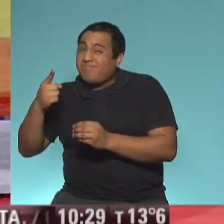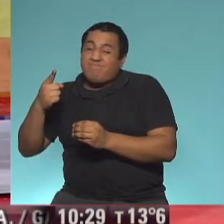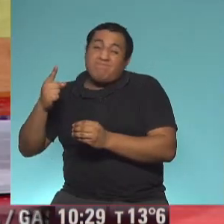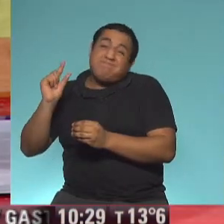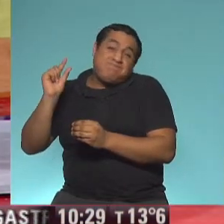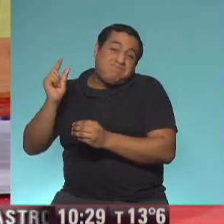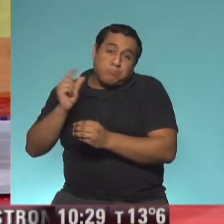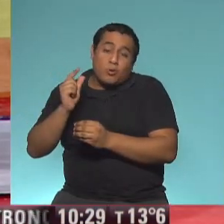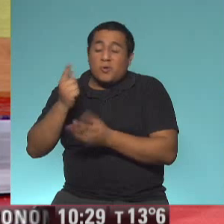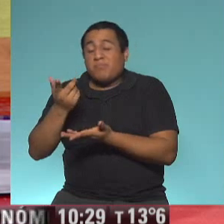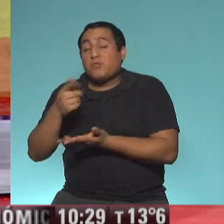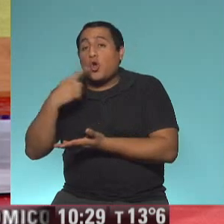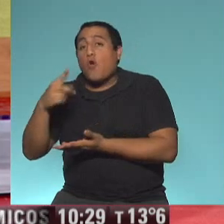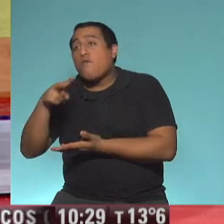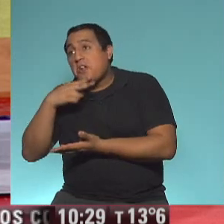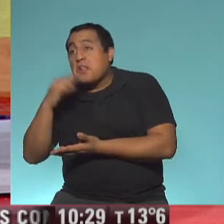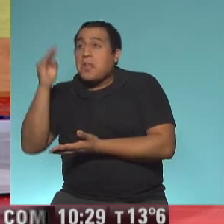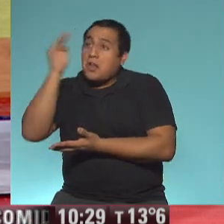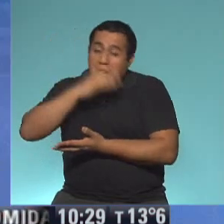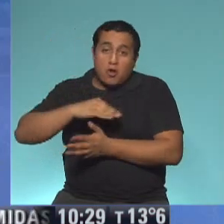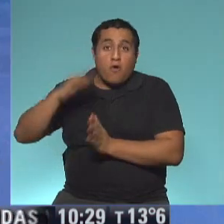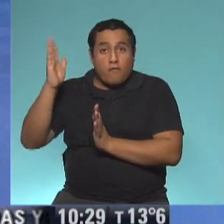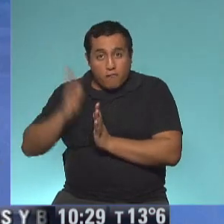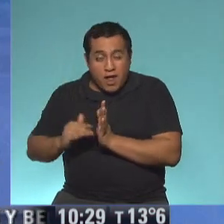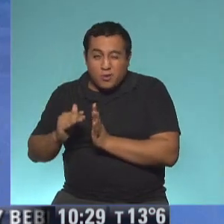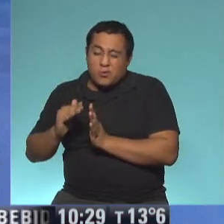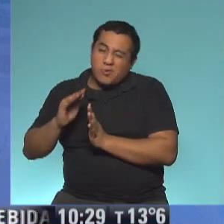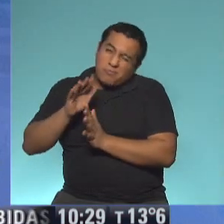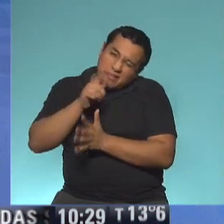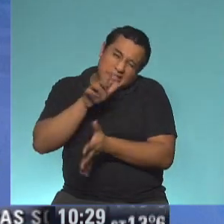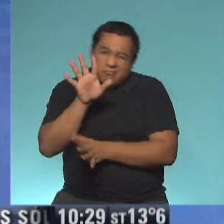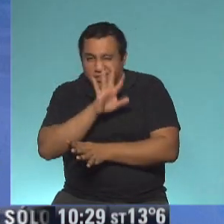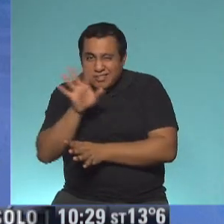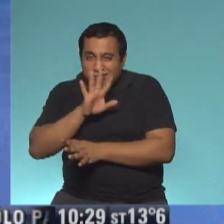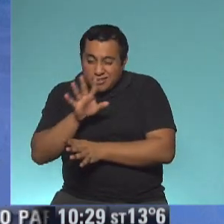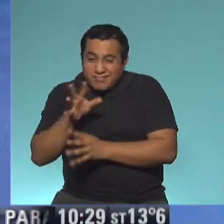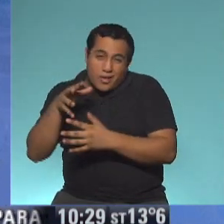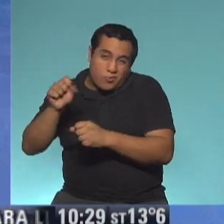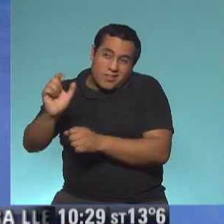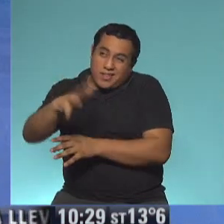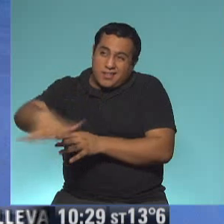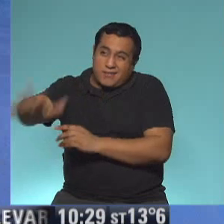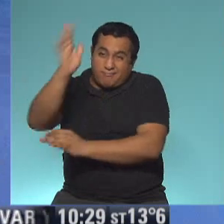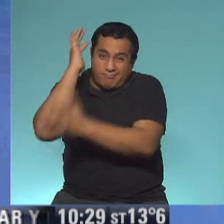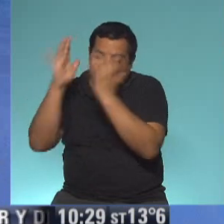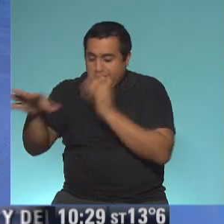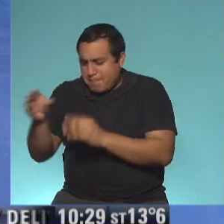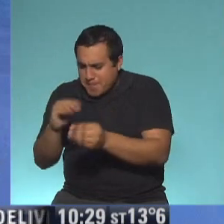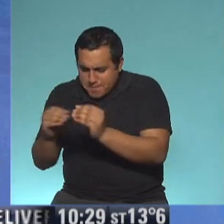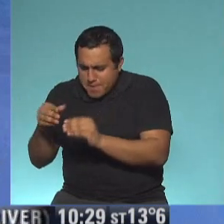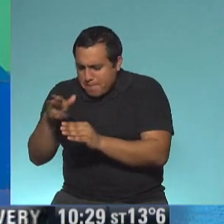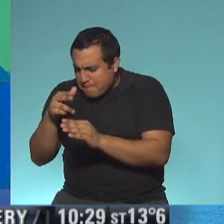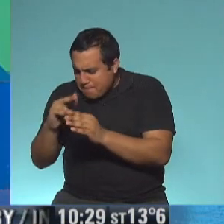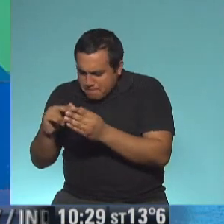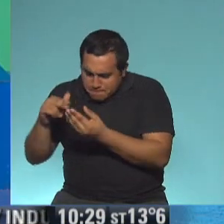Y con el verde, el negro y el blanco amarillento, que encontró en el bosque, pintó la